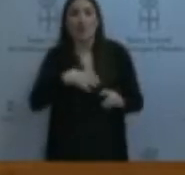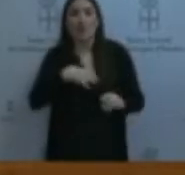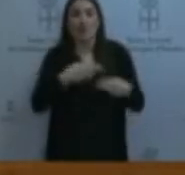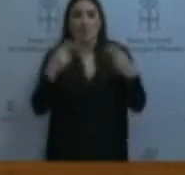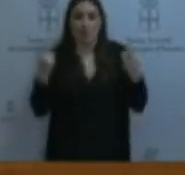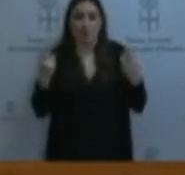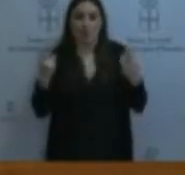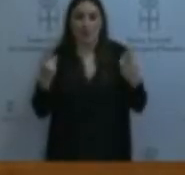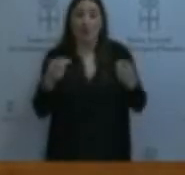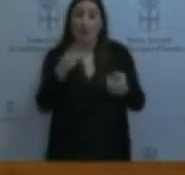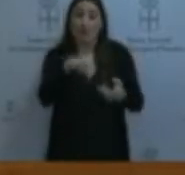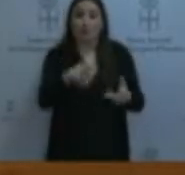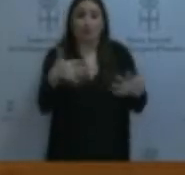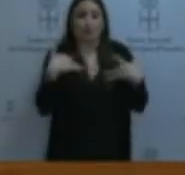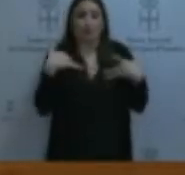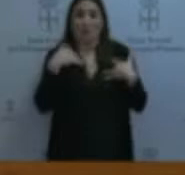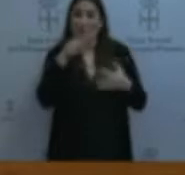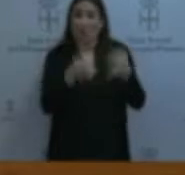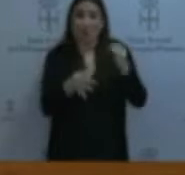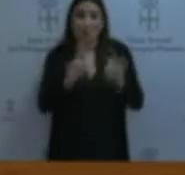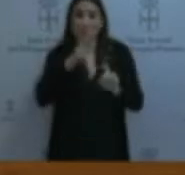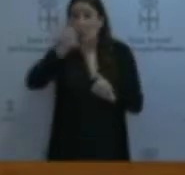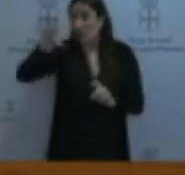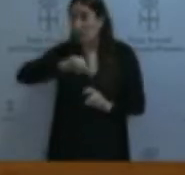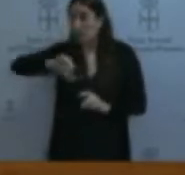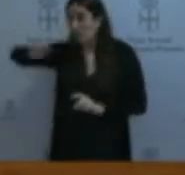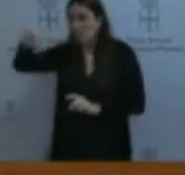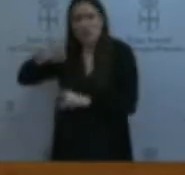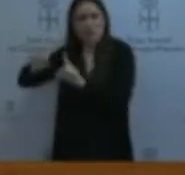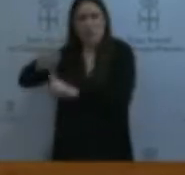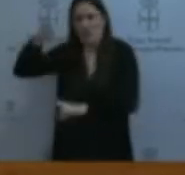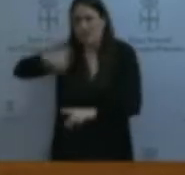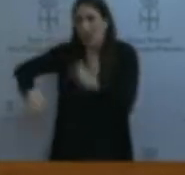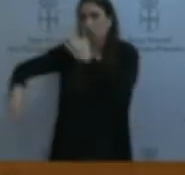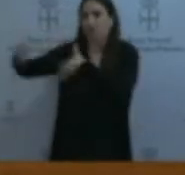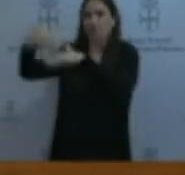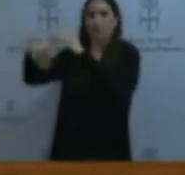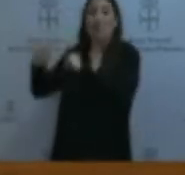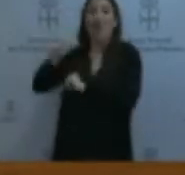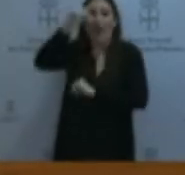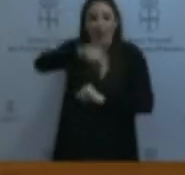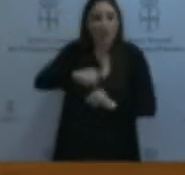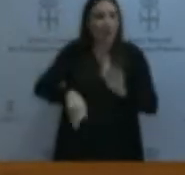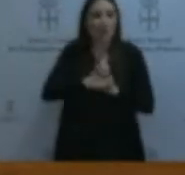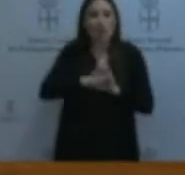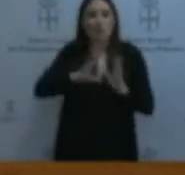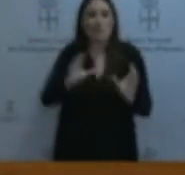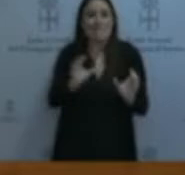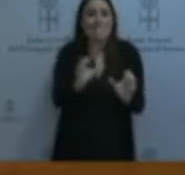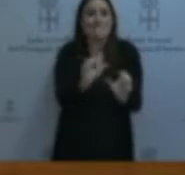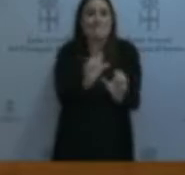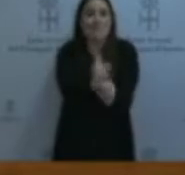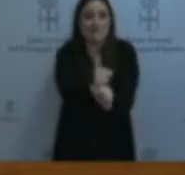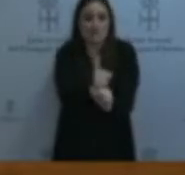sufriendo una injusticia que otras comunidades autónomas, como ya dije, ya solucionaron, mientras aquí se sigue apretando la tuerca pública.